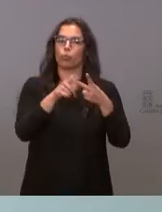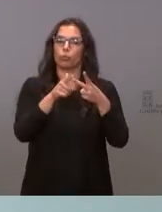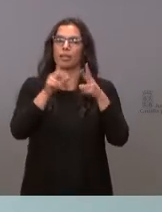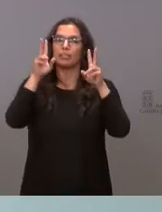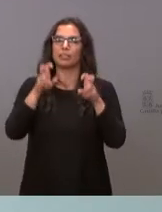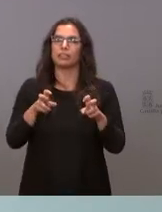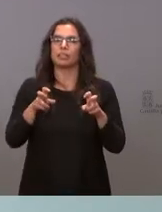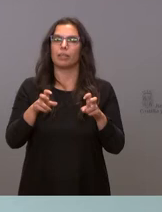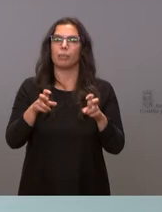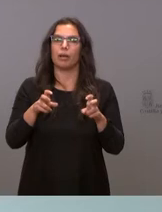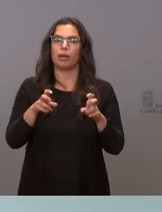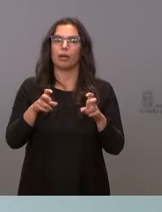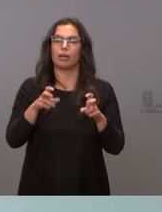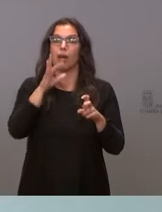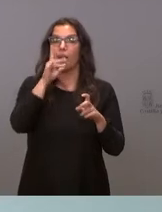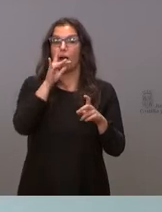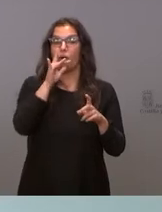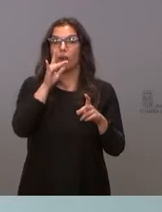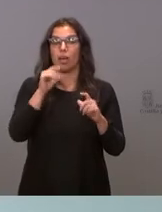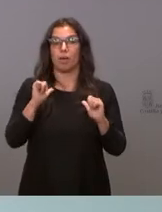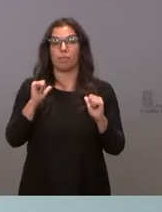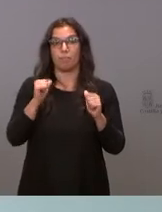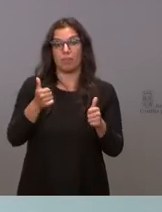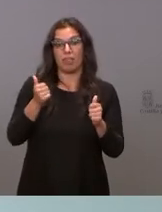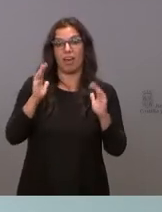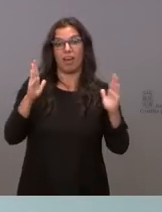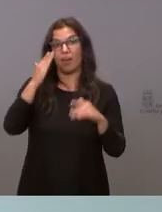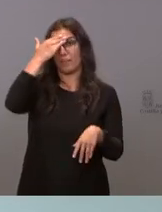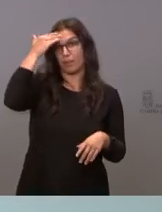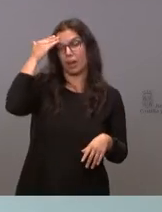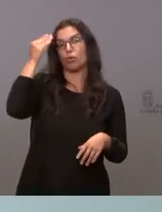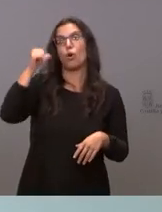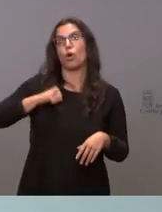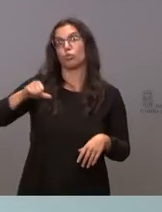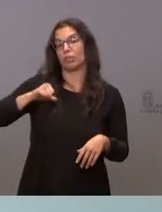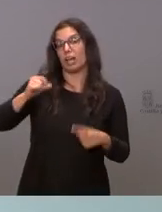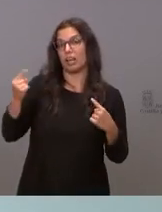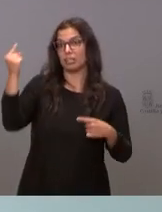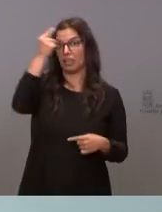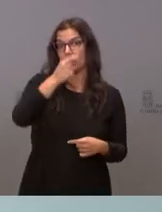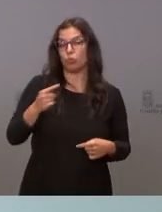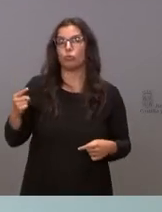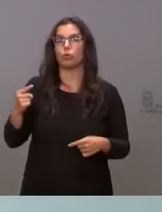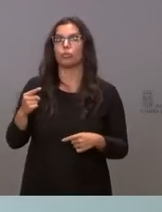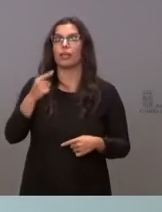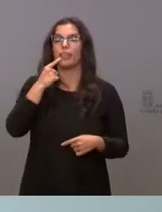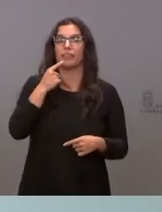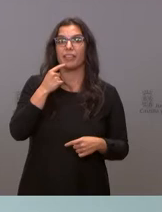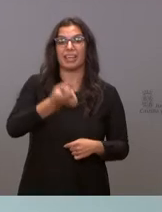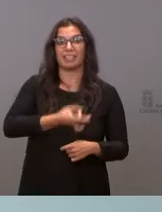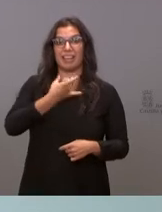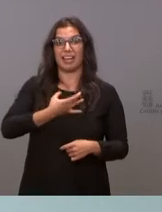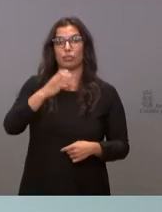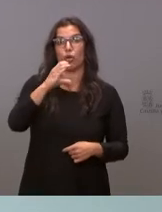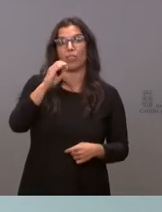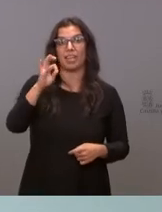cierre de camas ahora con el comienzo del verano en los hospitales de la comunidad. Ha dicho CESIF que si esas camas